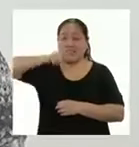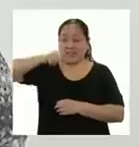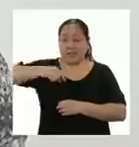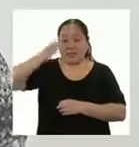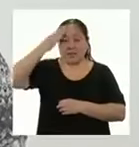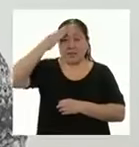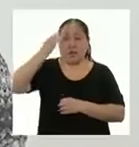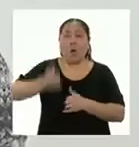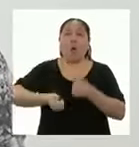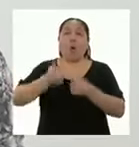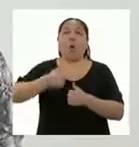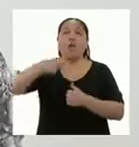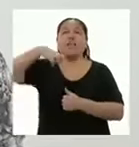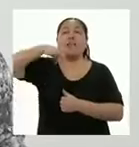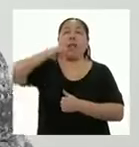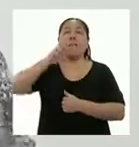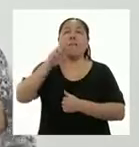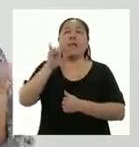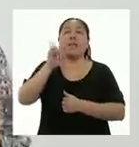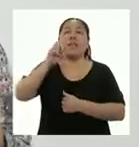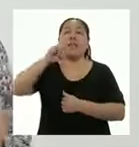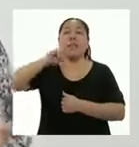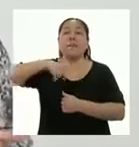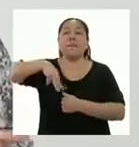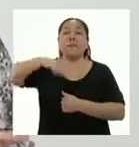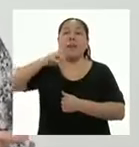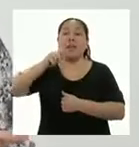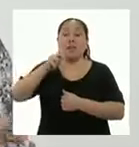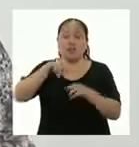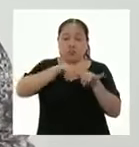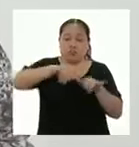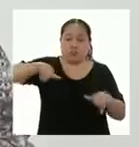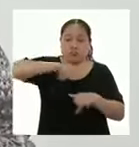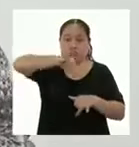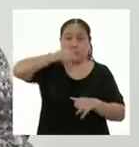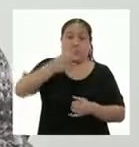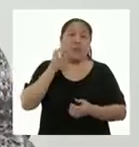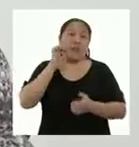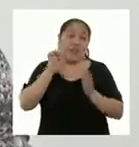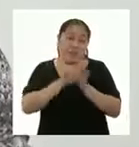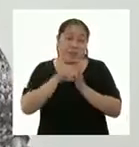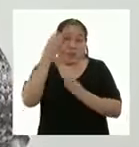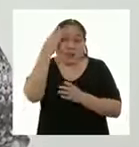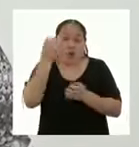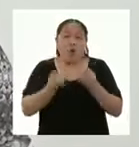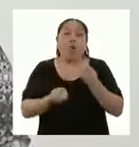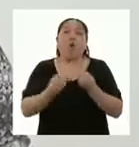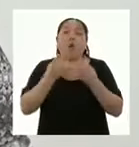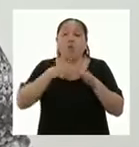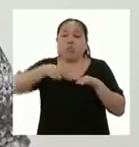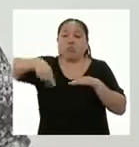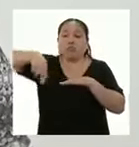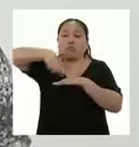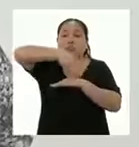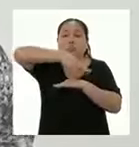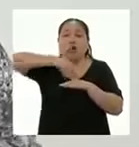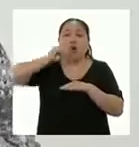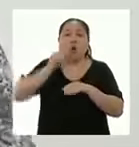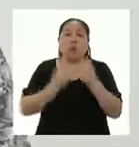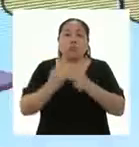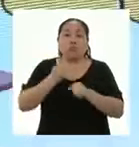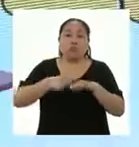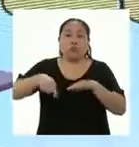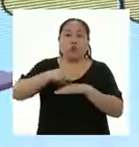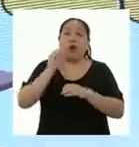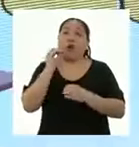cosas tan sencillas como saber qué distancia hemos recorrido y tan importantes como, por ejemplo, comprar un